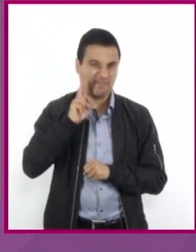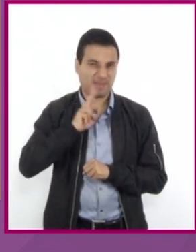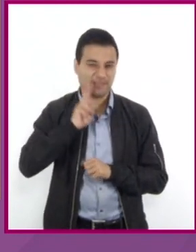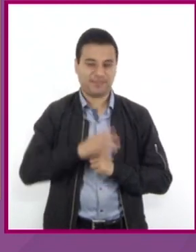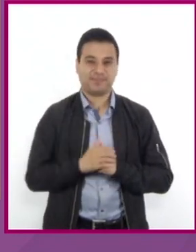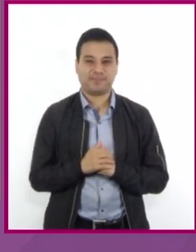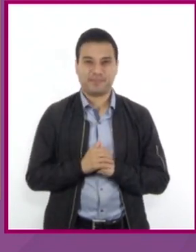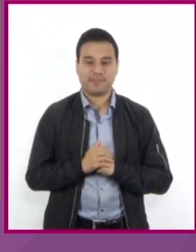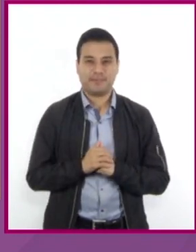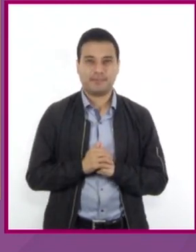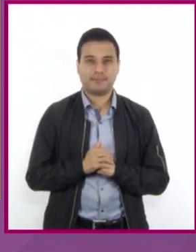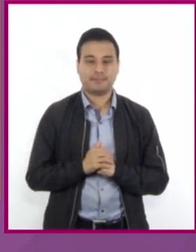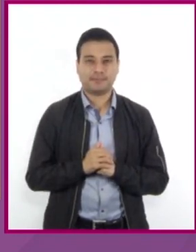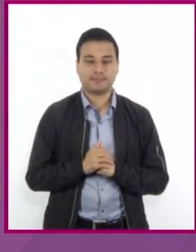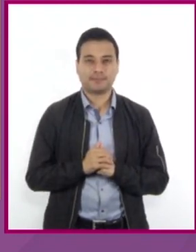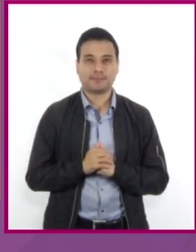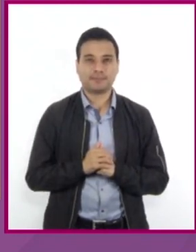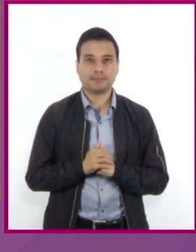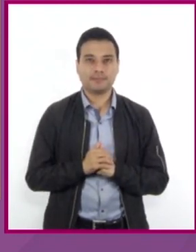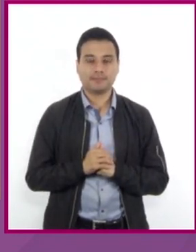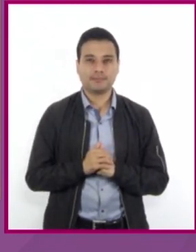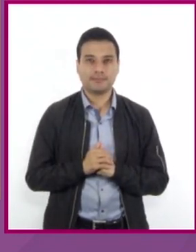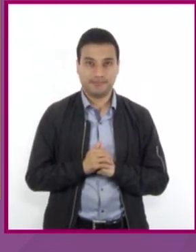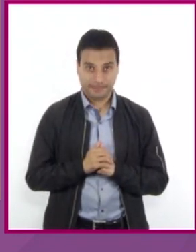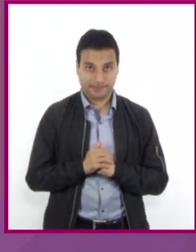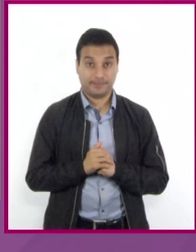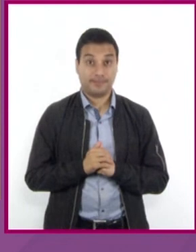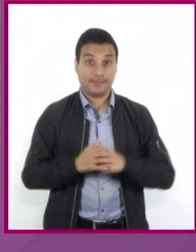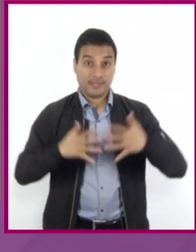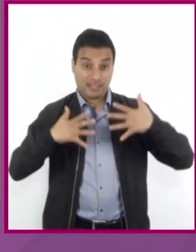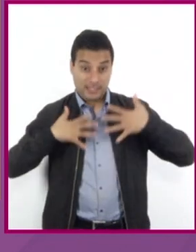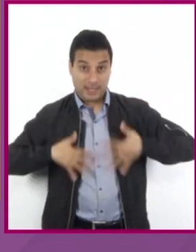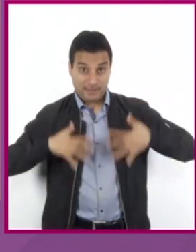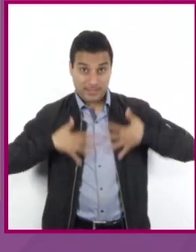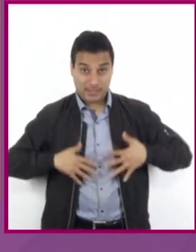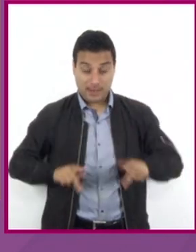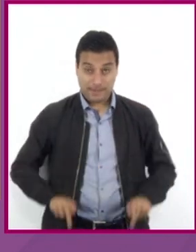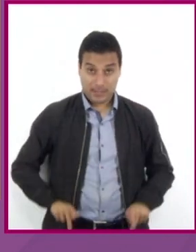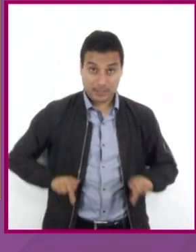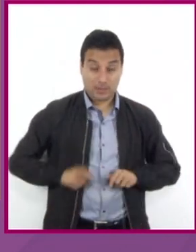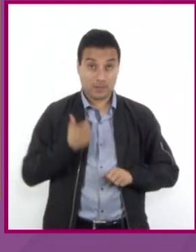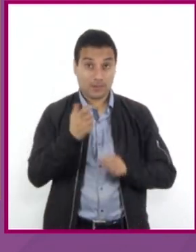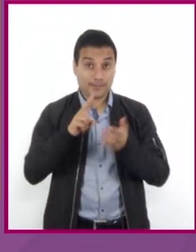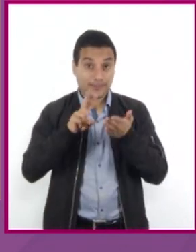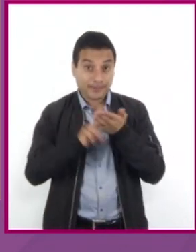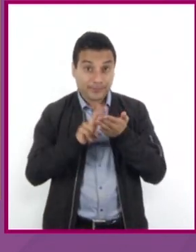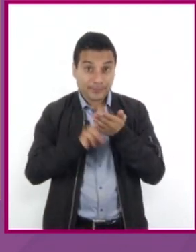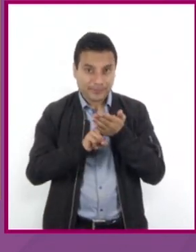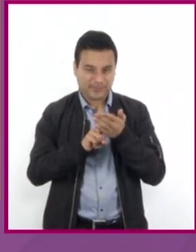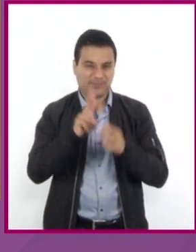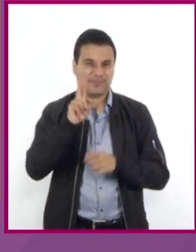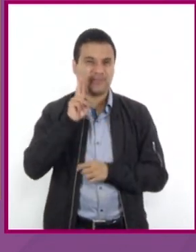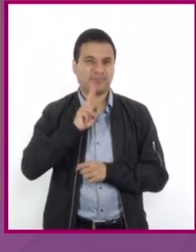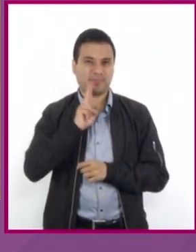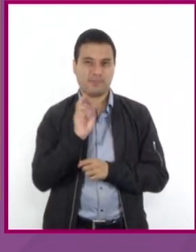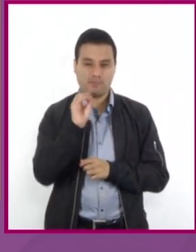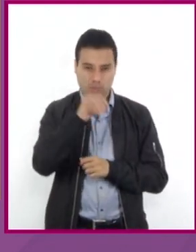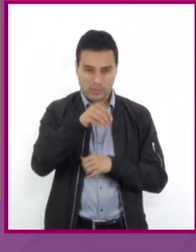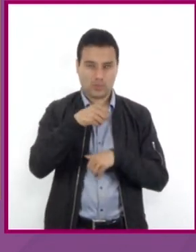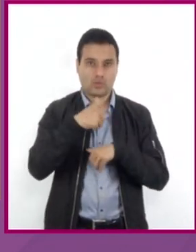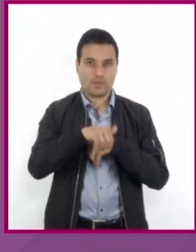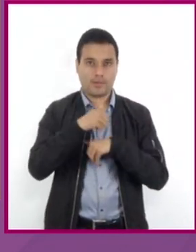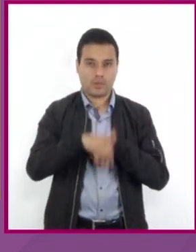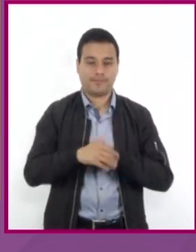sustituimos el costo de una camisa y de un pantalón en las dos ecuaciones que forman el sistema